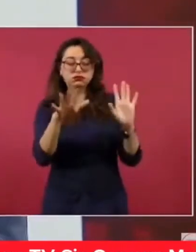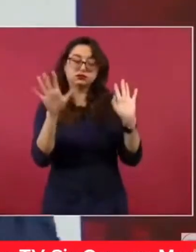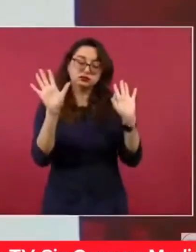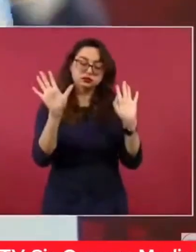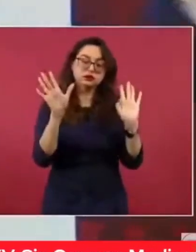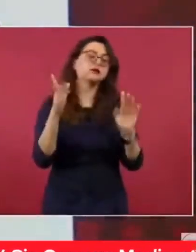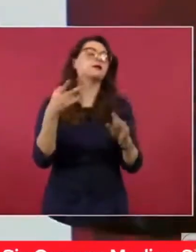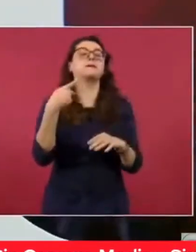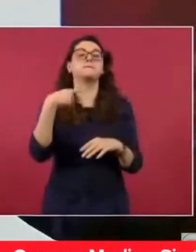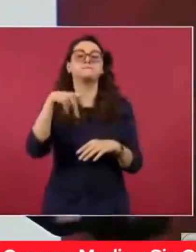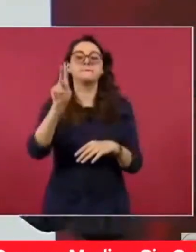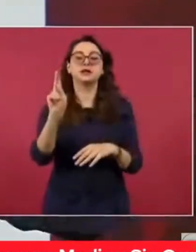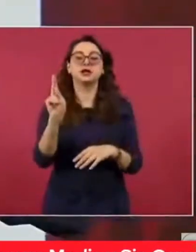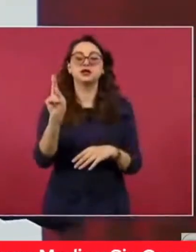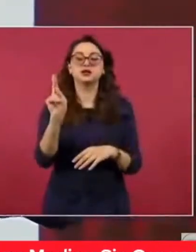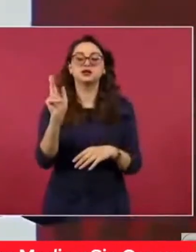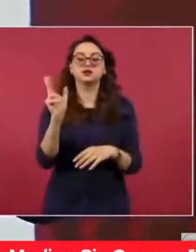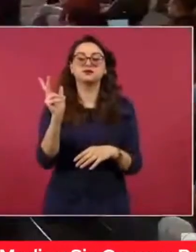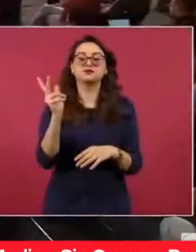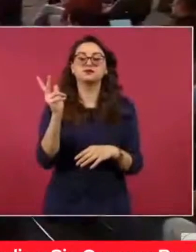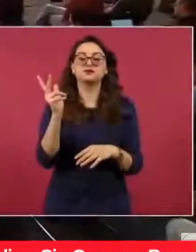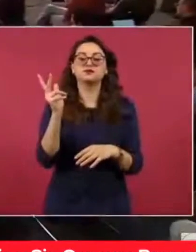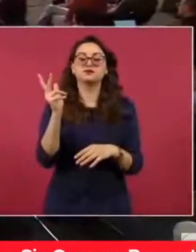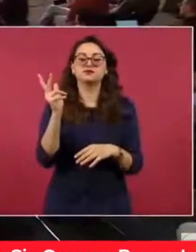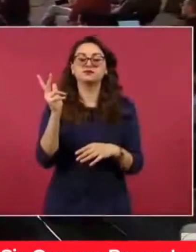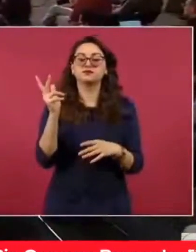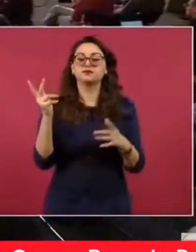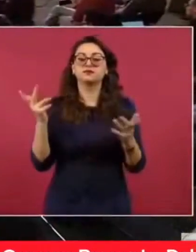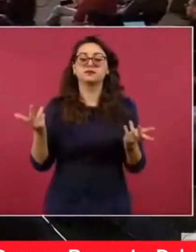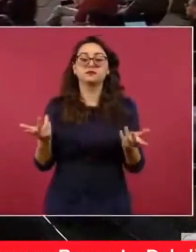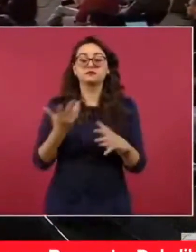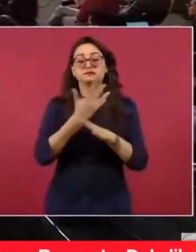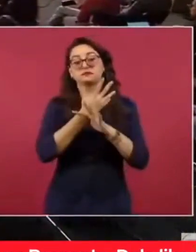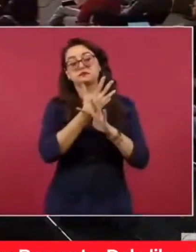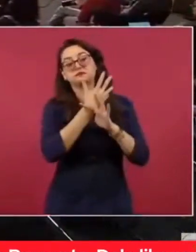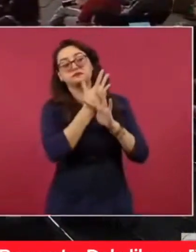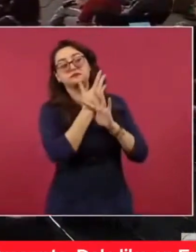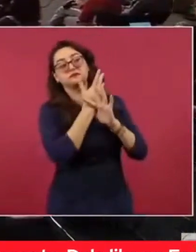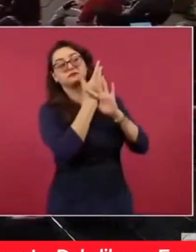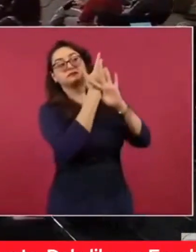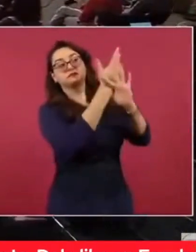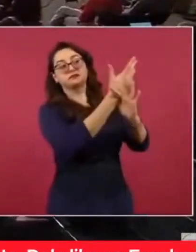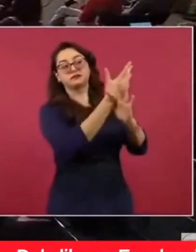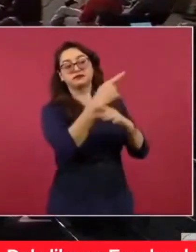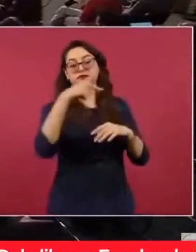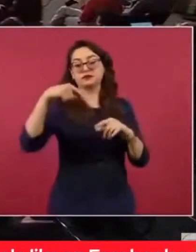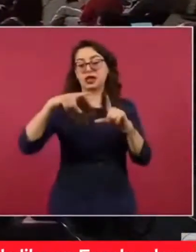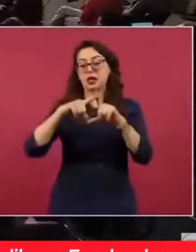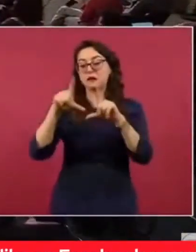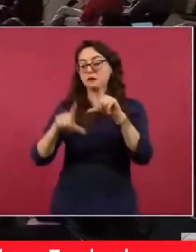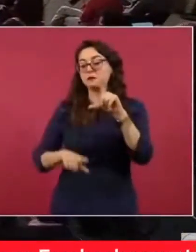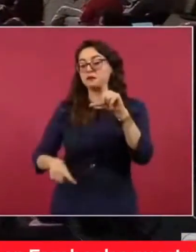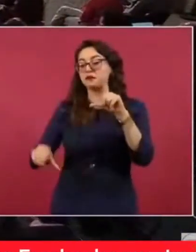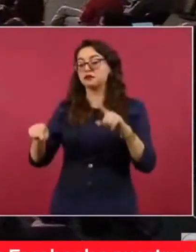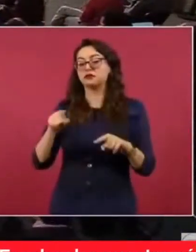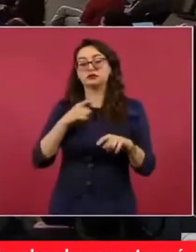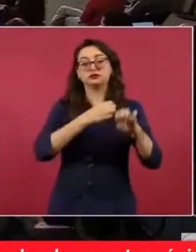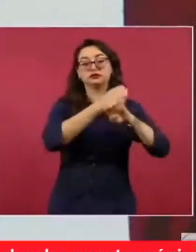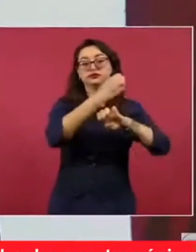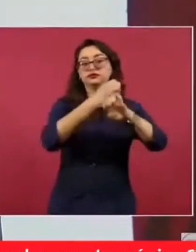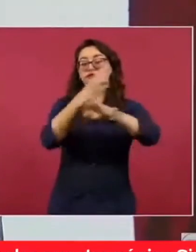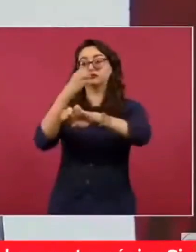De que hay lugares en donde no se puede ir, en México. Acabo de estar el fin de semana